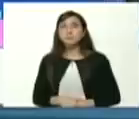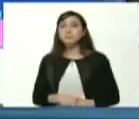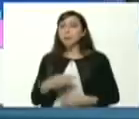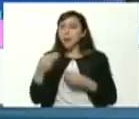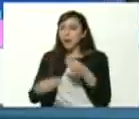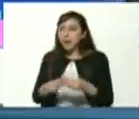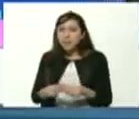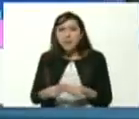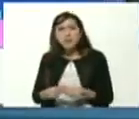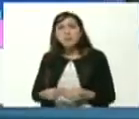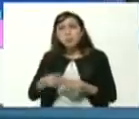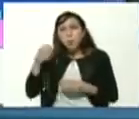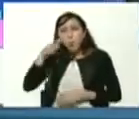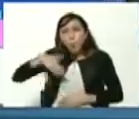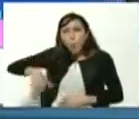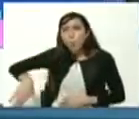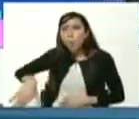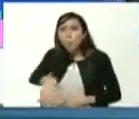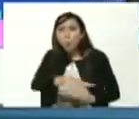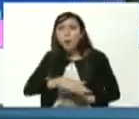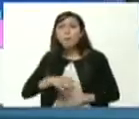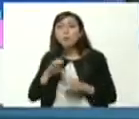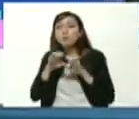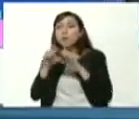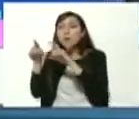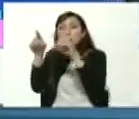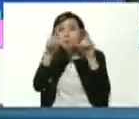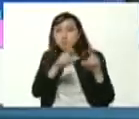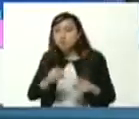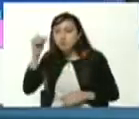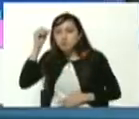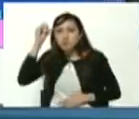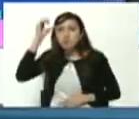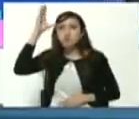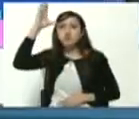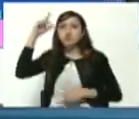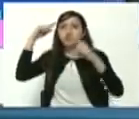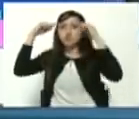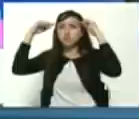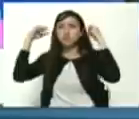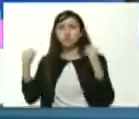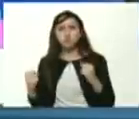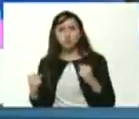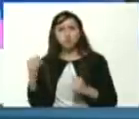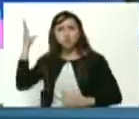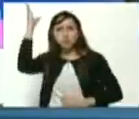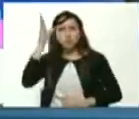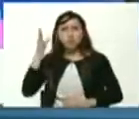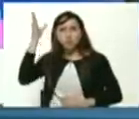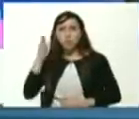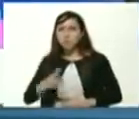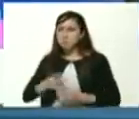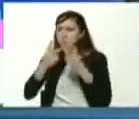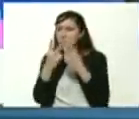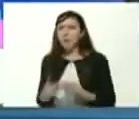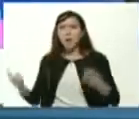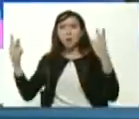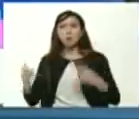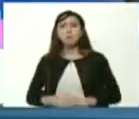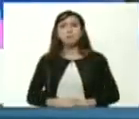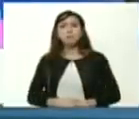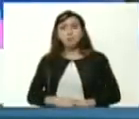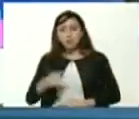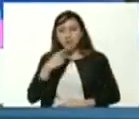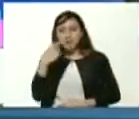forjar un pueblo educado culto consciente con valores hoy por hoy